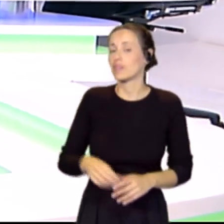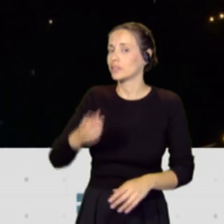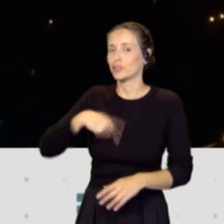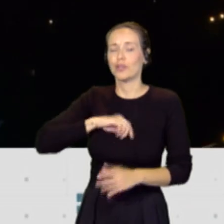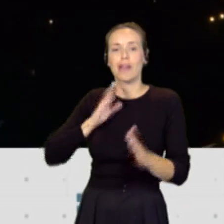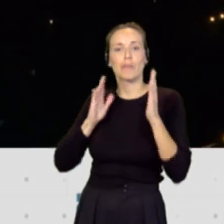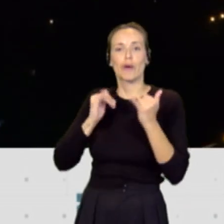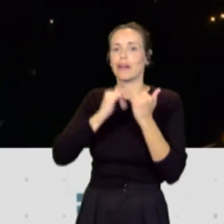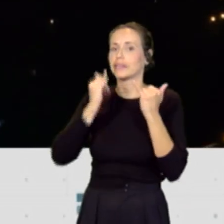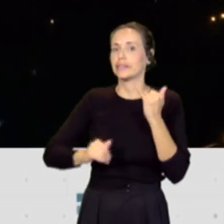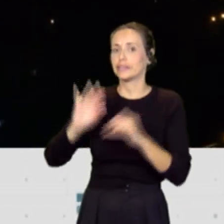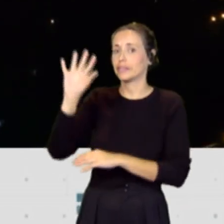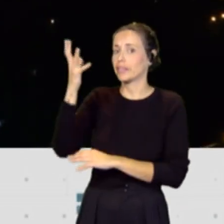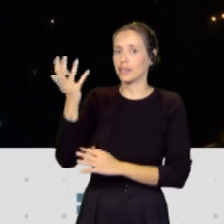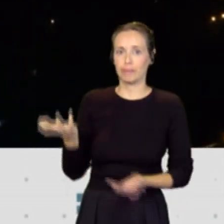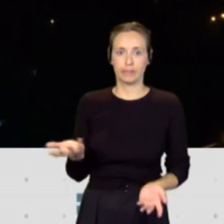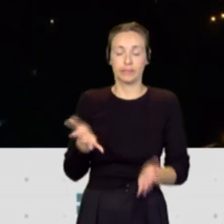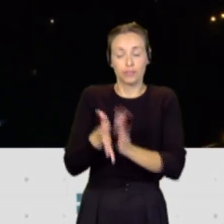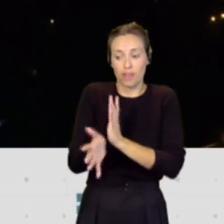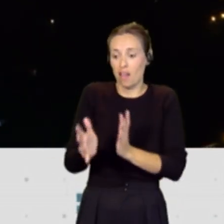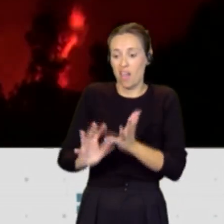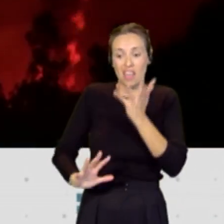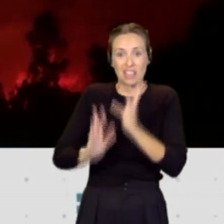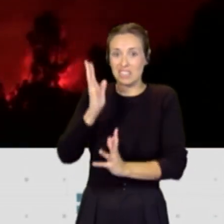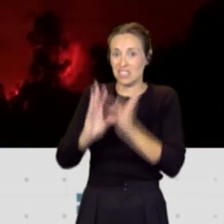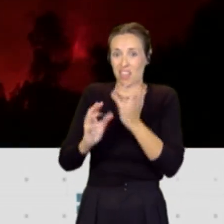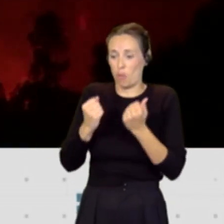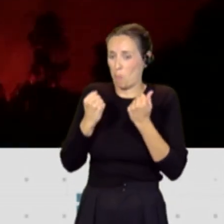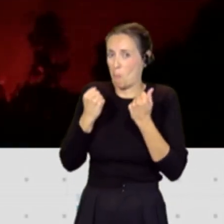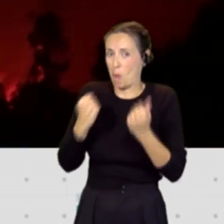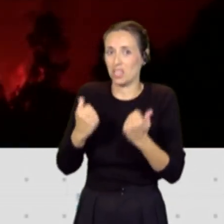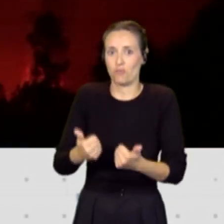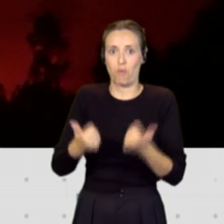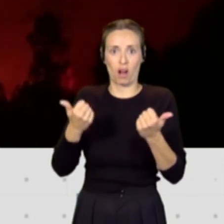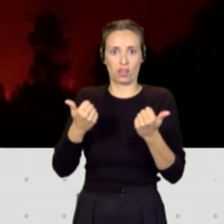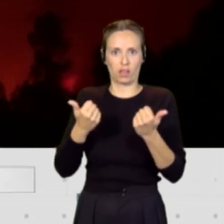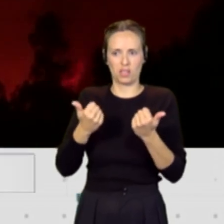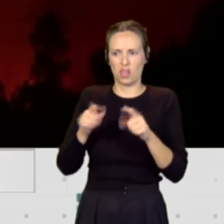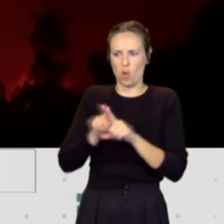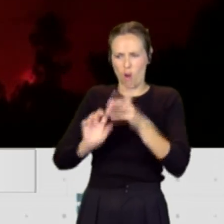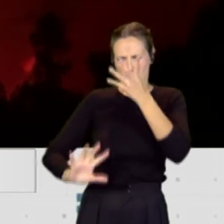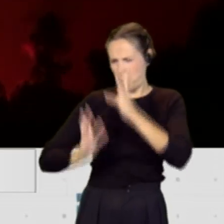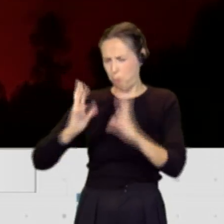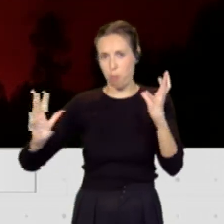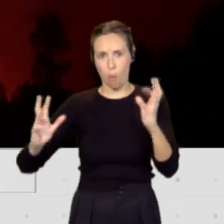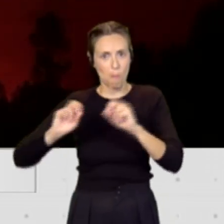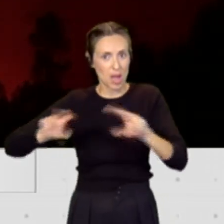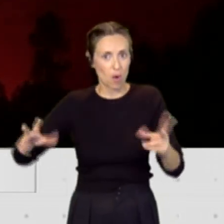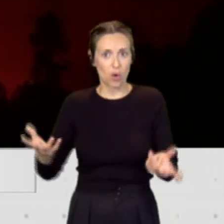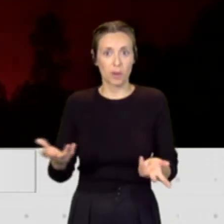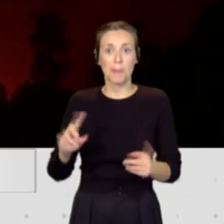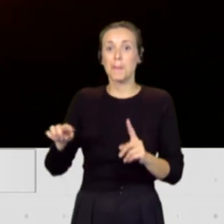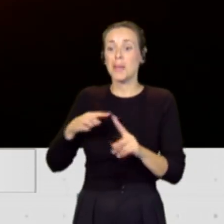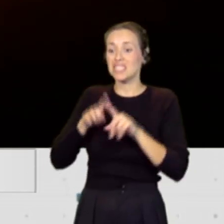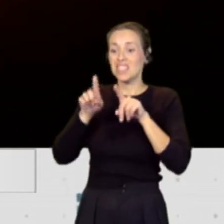climática y que los incendios van a ser mucho más virulentos, mucho más voraces, que además por el abandono del campo